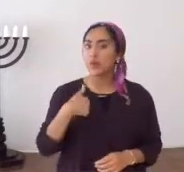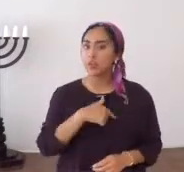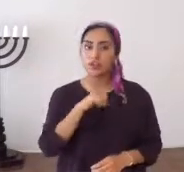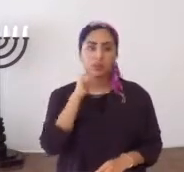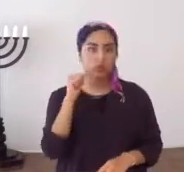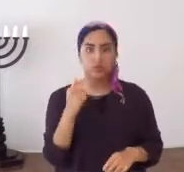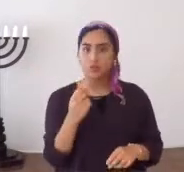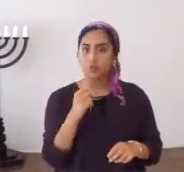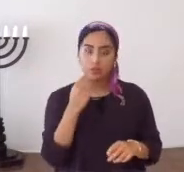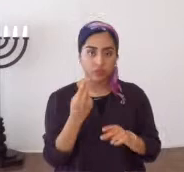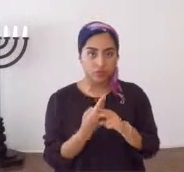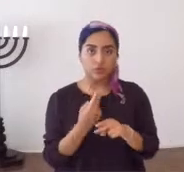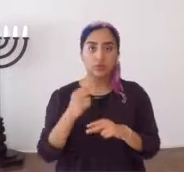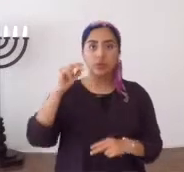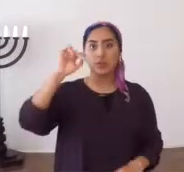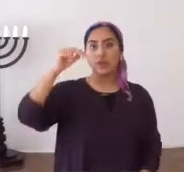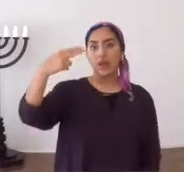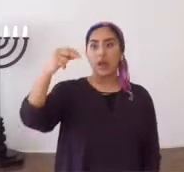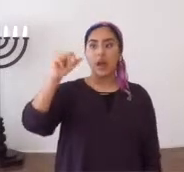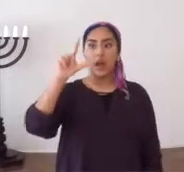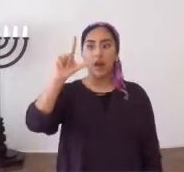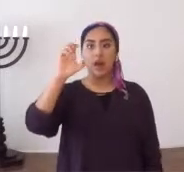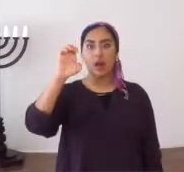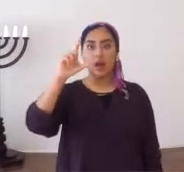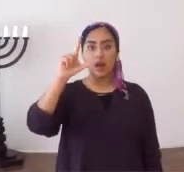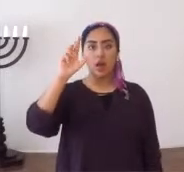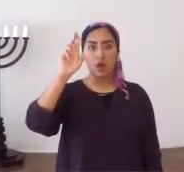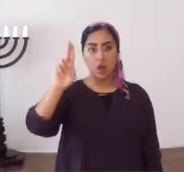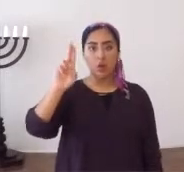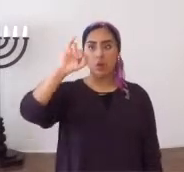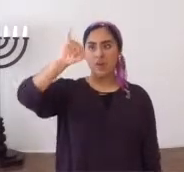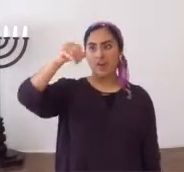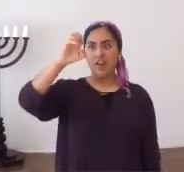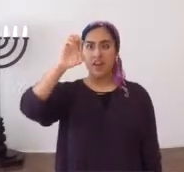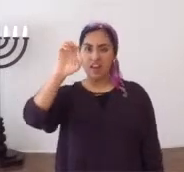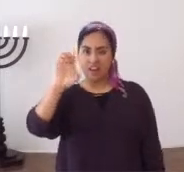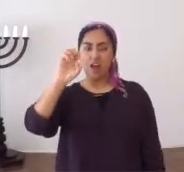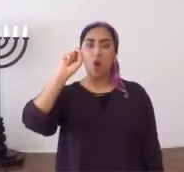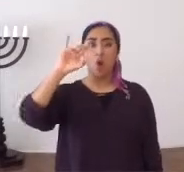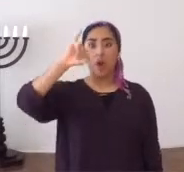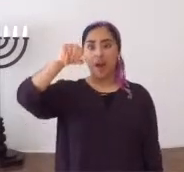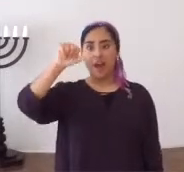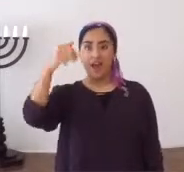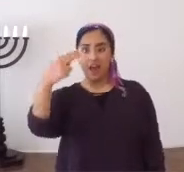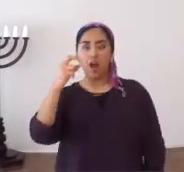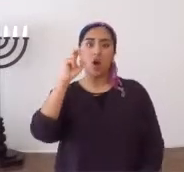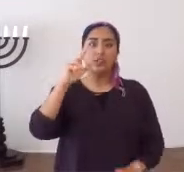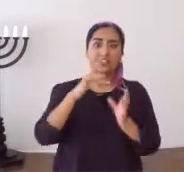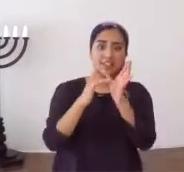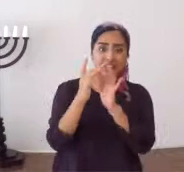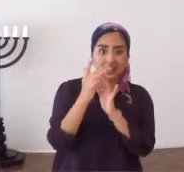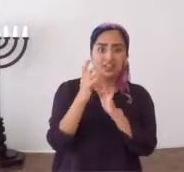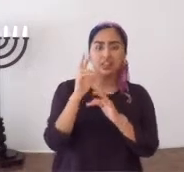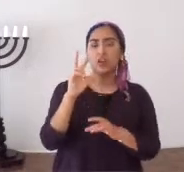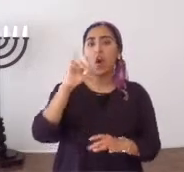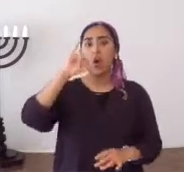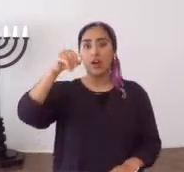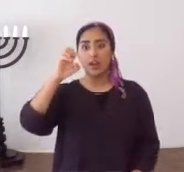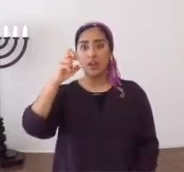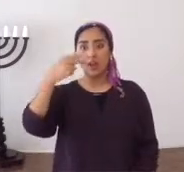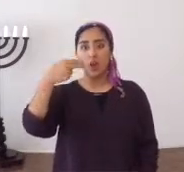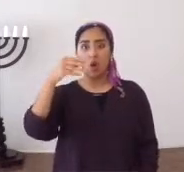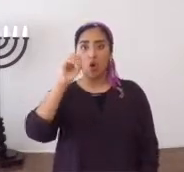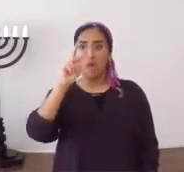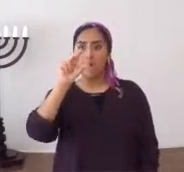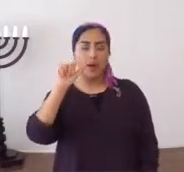No decimos Aleluje de Jehová o de Jesús, no. Porque son nombres que no